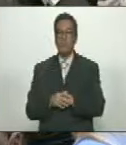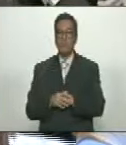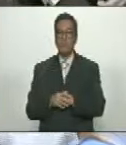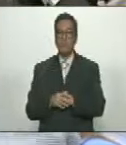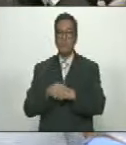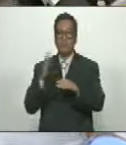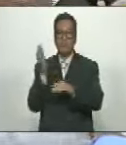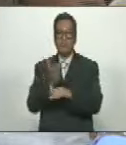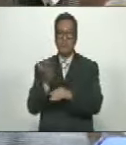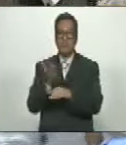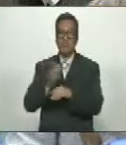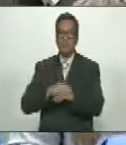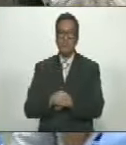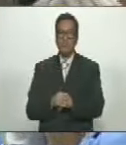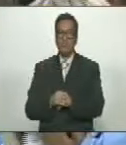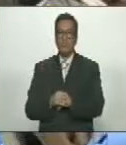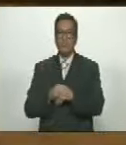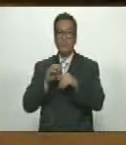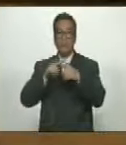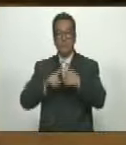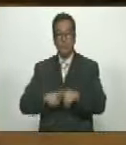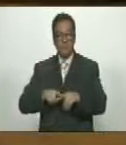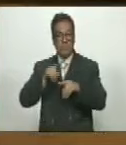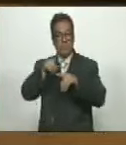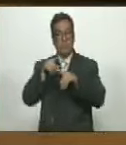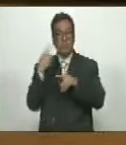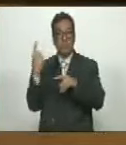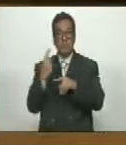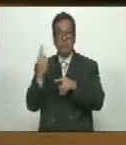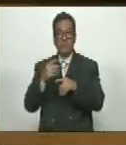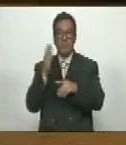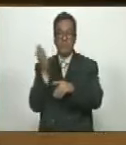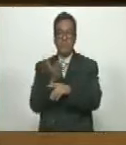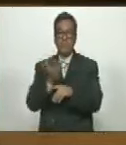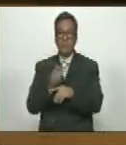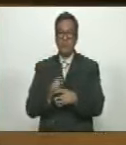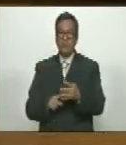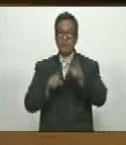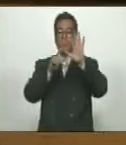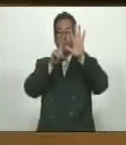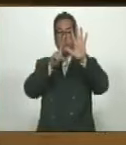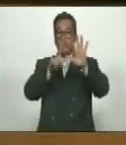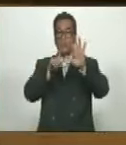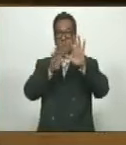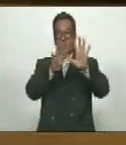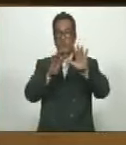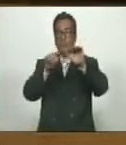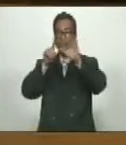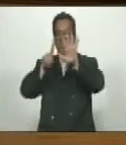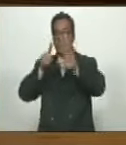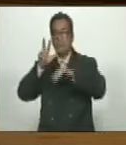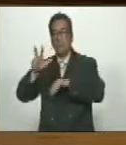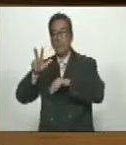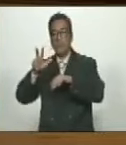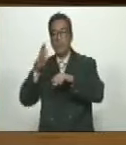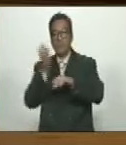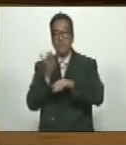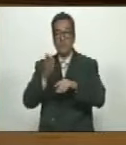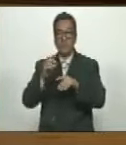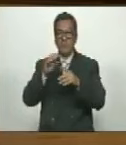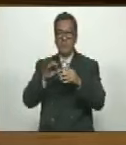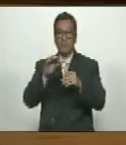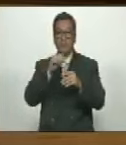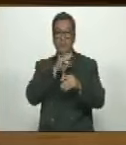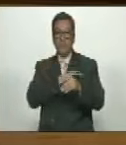sanciones medidas coercitivas unilaterales 963 medidas coercitivas contra nuestro